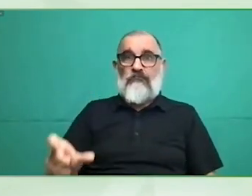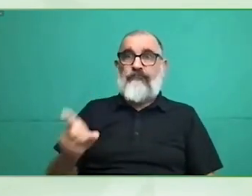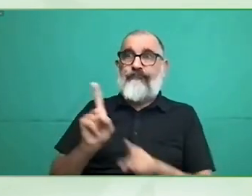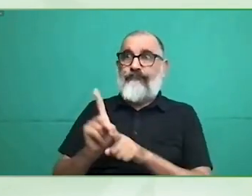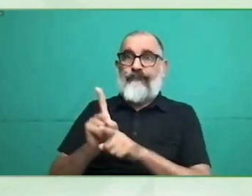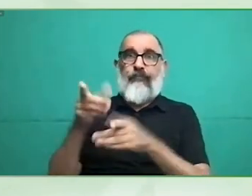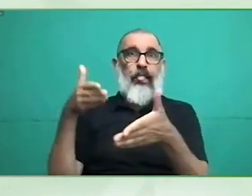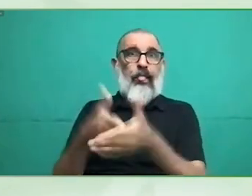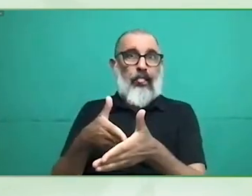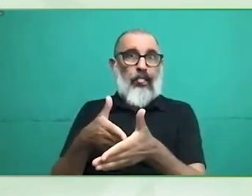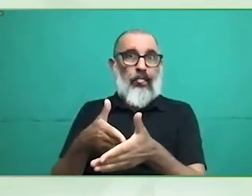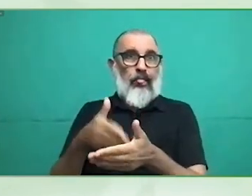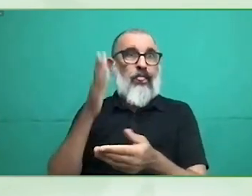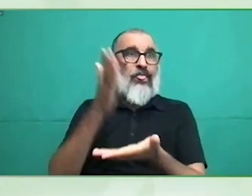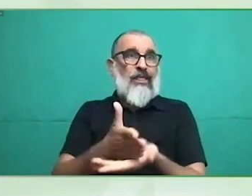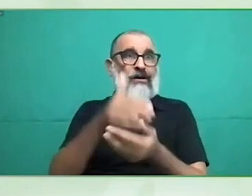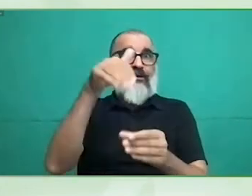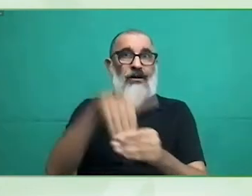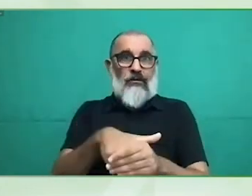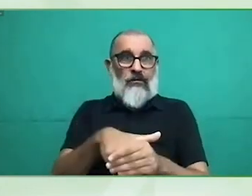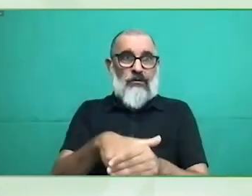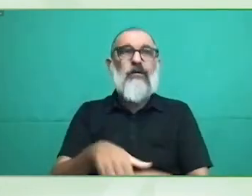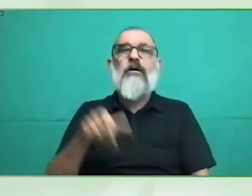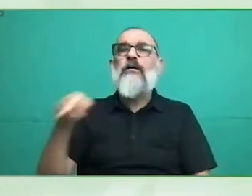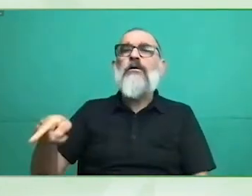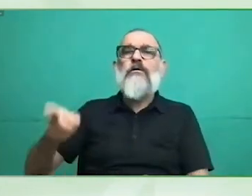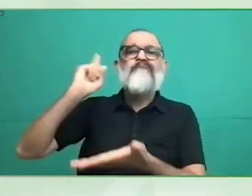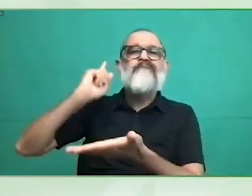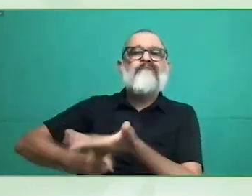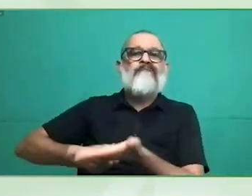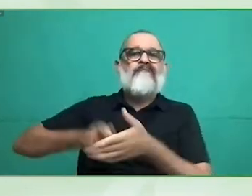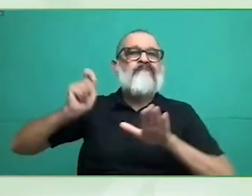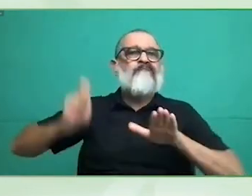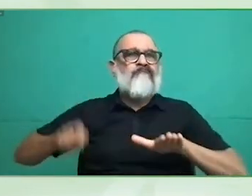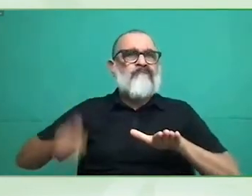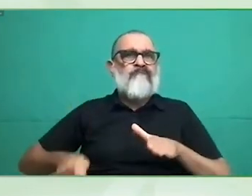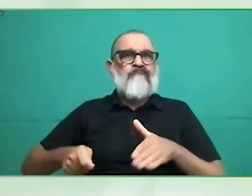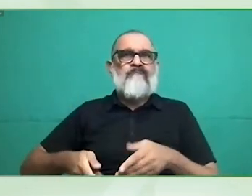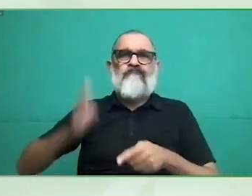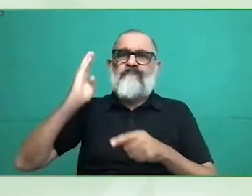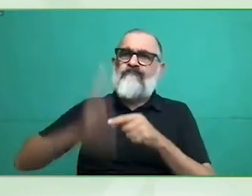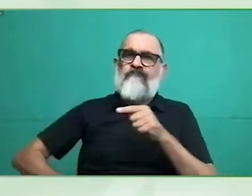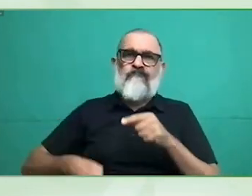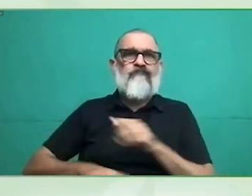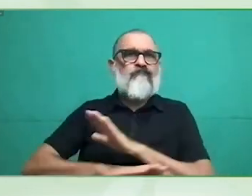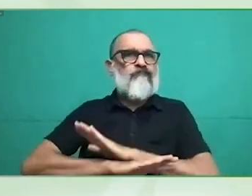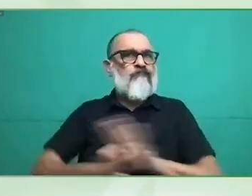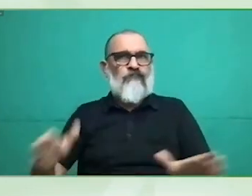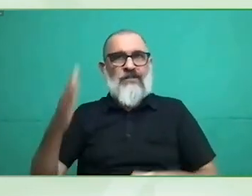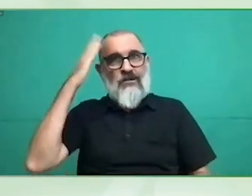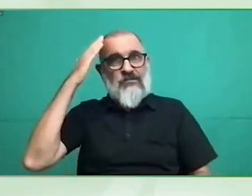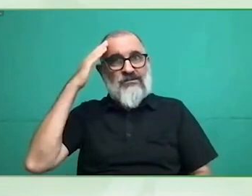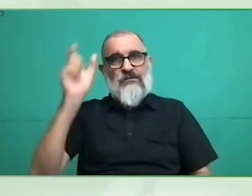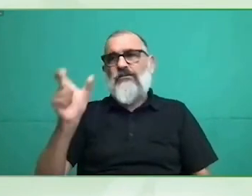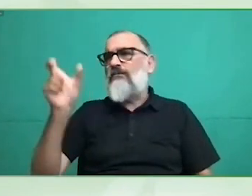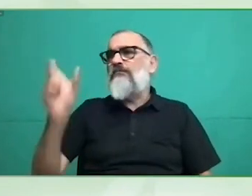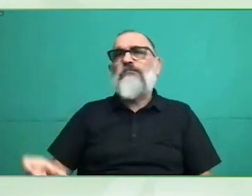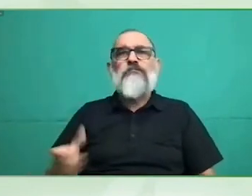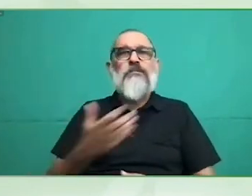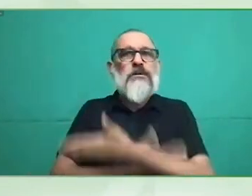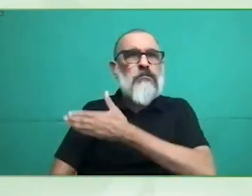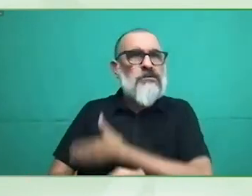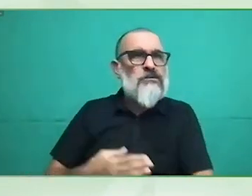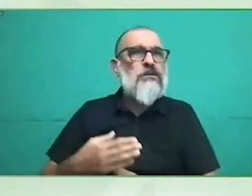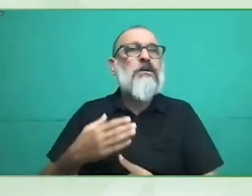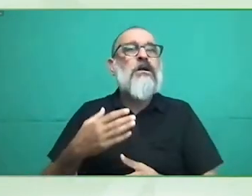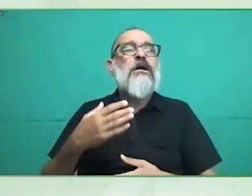sufragio se recupera y no tienen que realizar ningún tipo de trámite para ello esta situación ha sido un avance muy